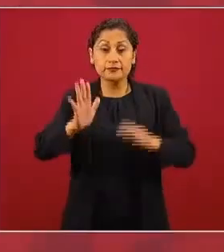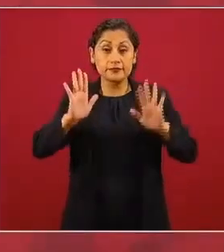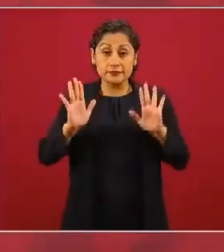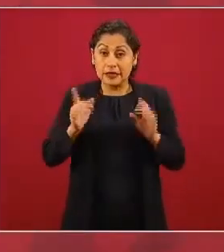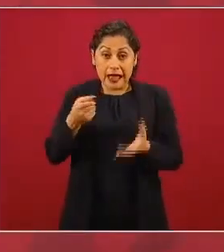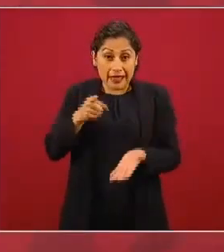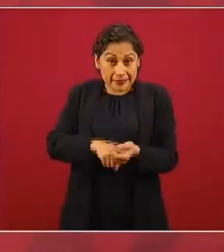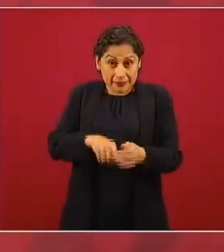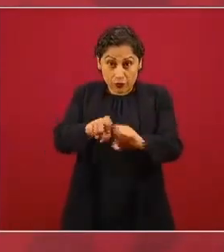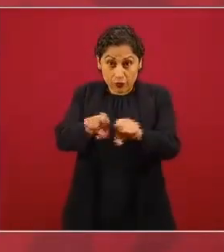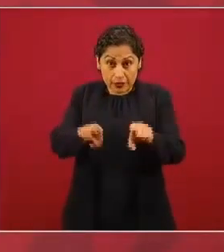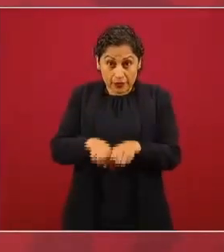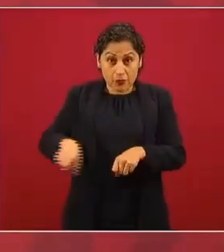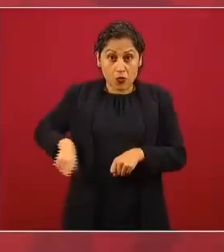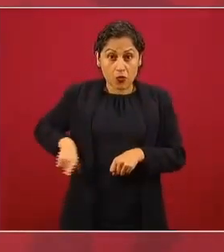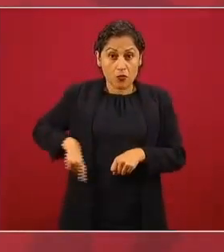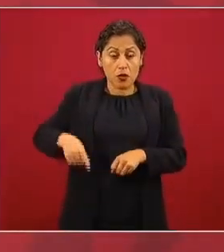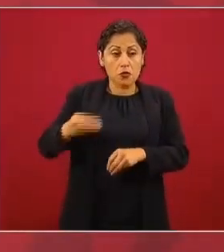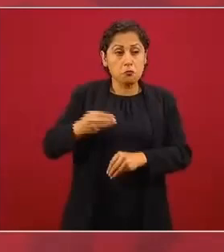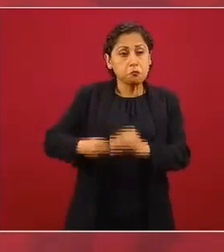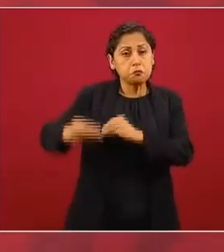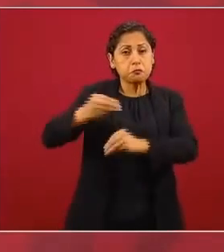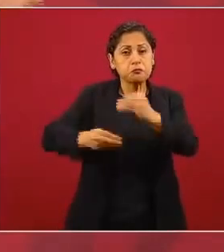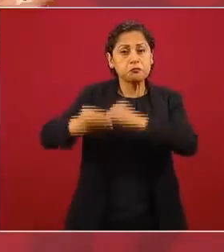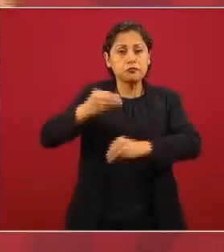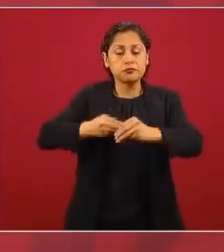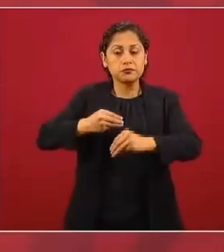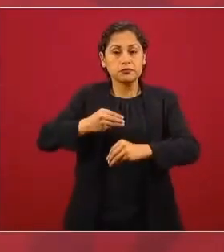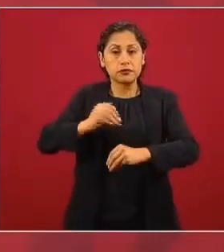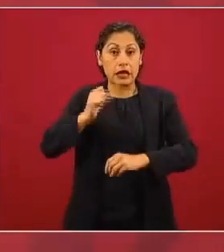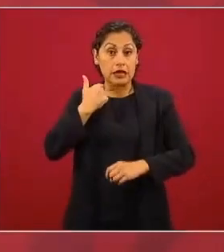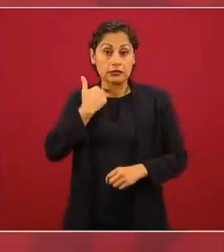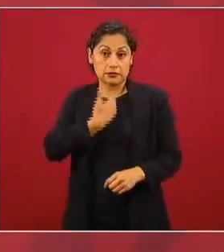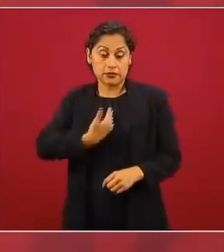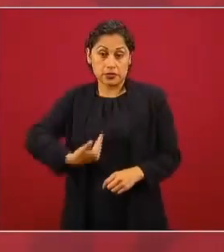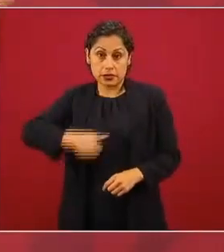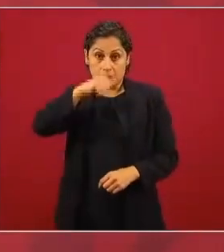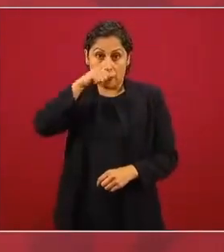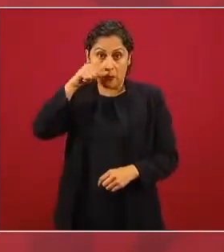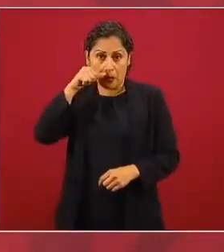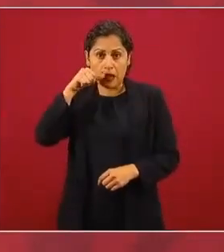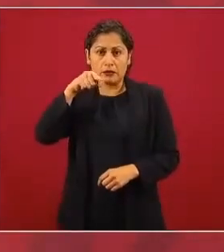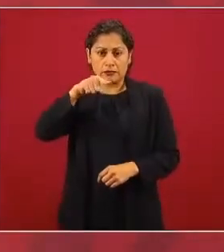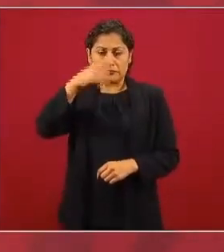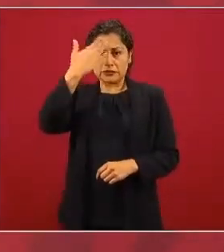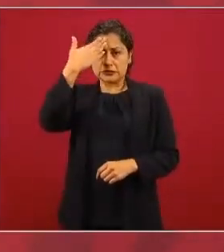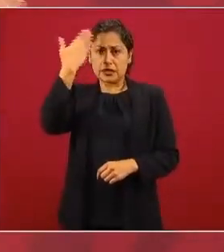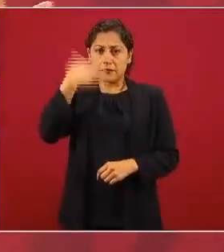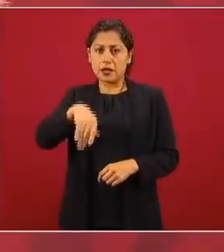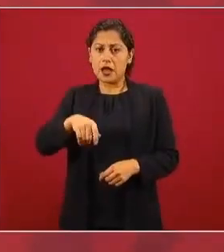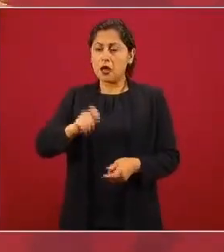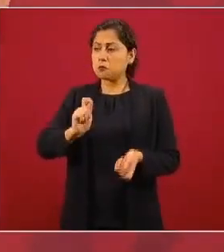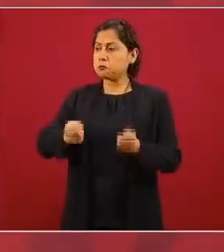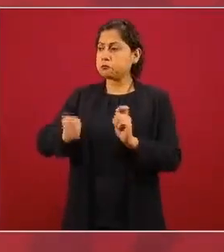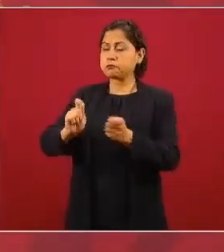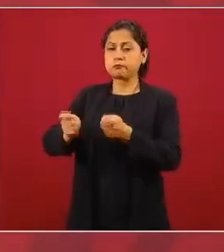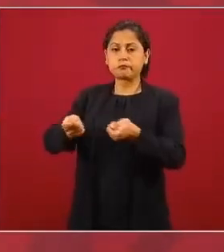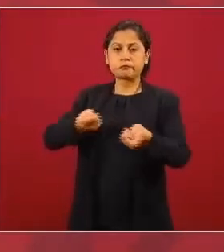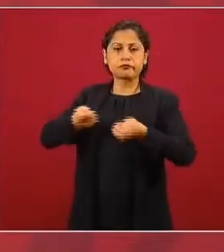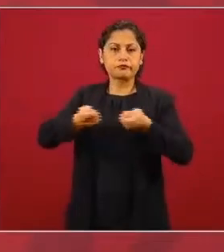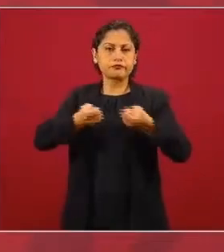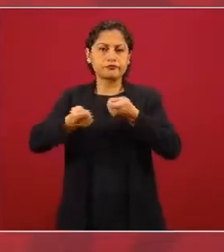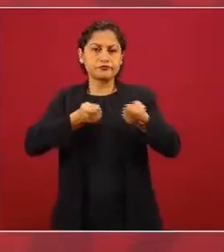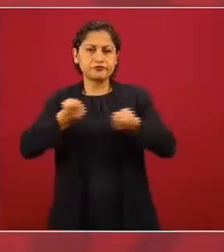Y Juárez supo conducir y utilizar el talento de